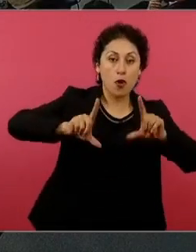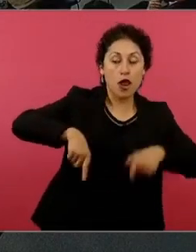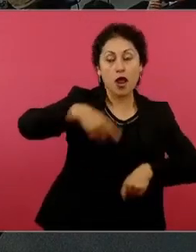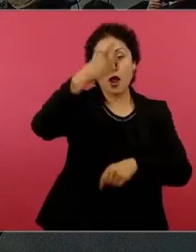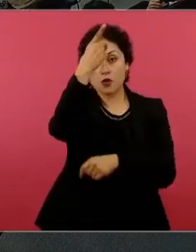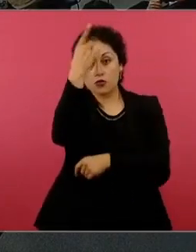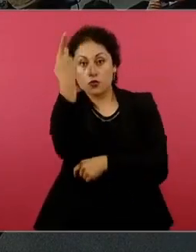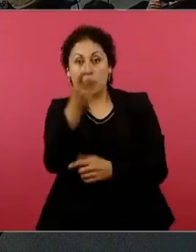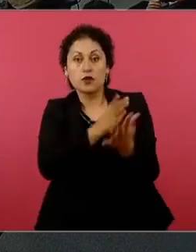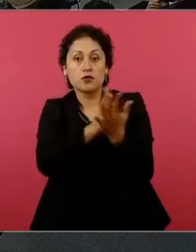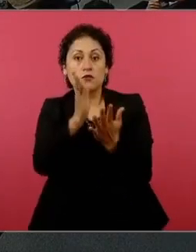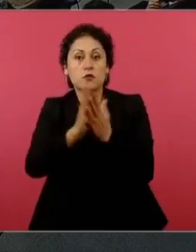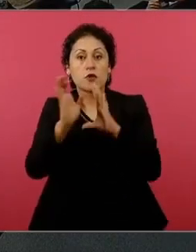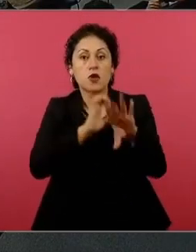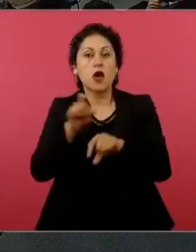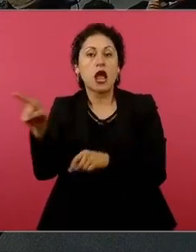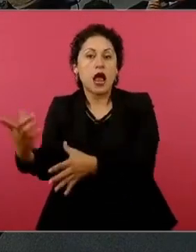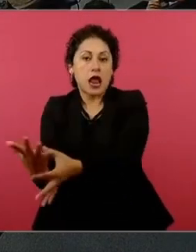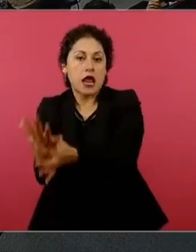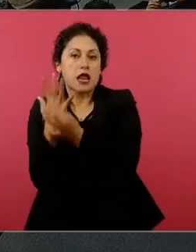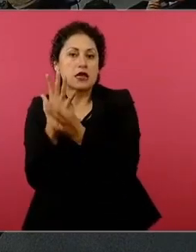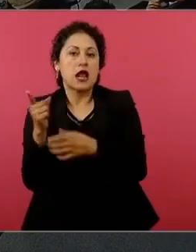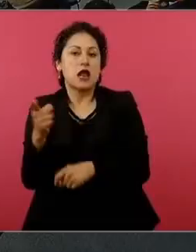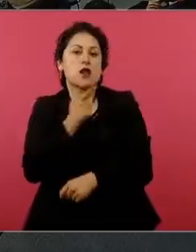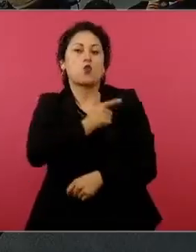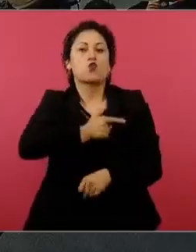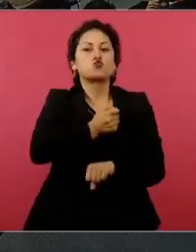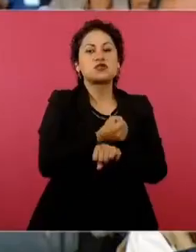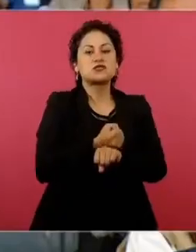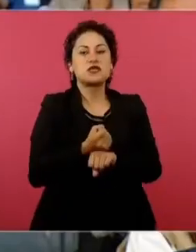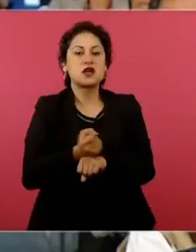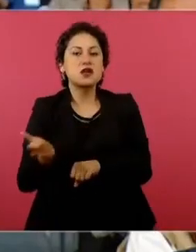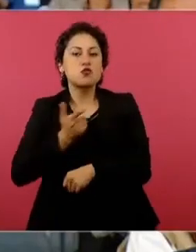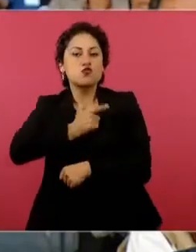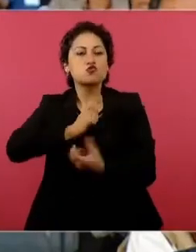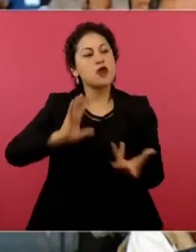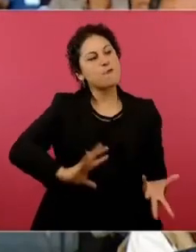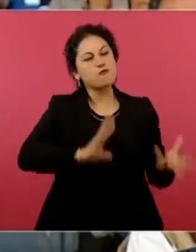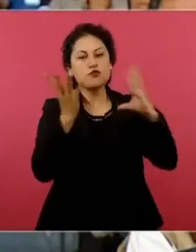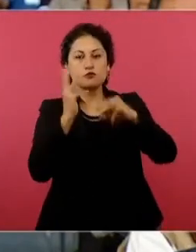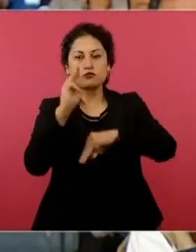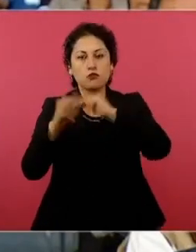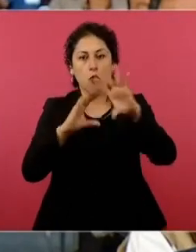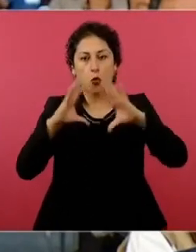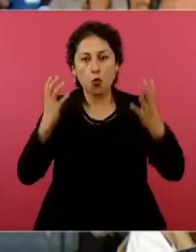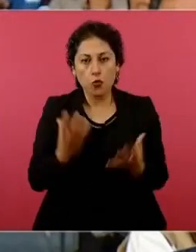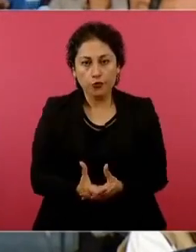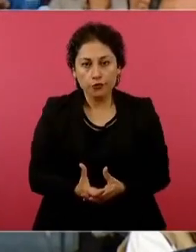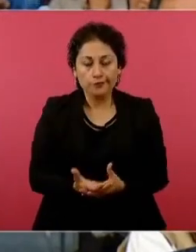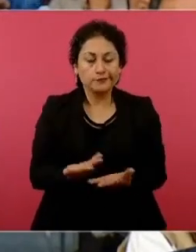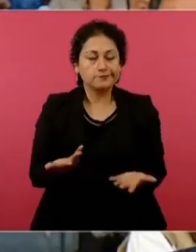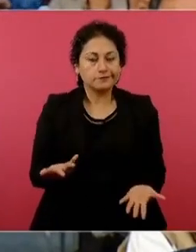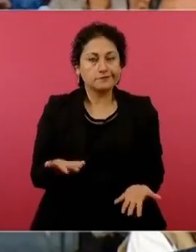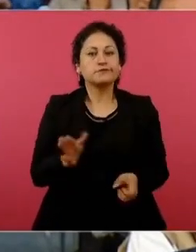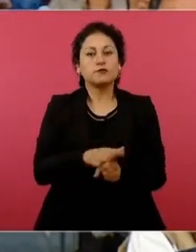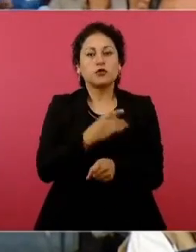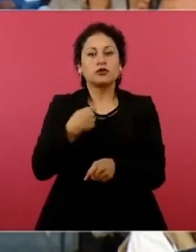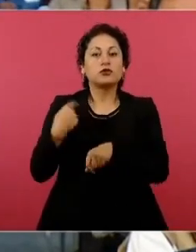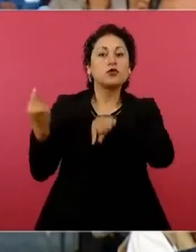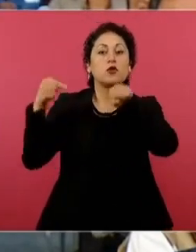le gusta la sangre y le gusta ver arder el mundo. Señor presidente, aquí estoy. Mi única petición que le hago es que